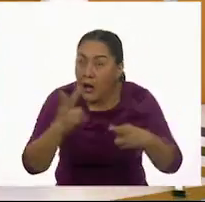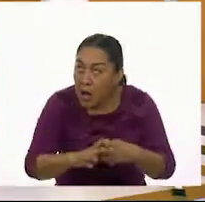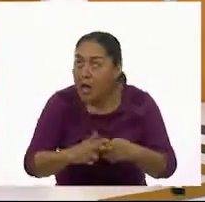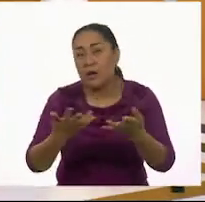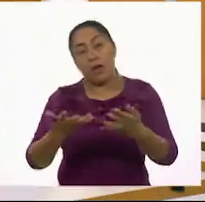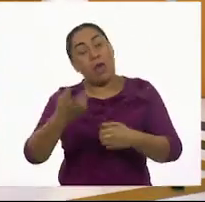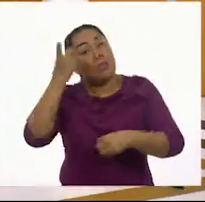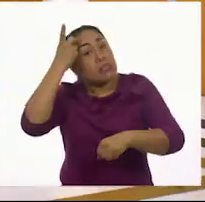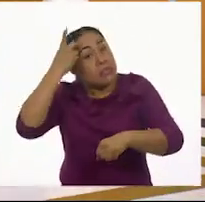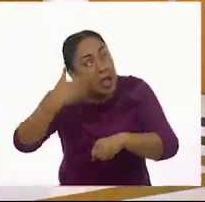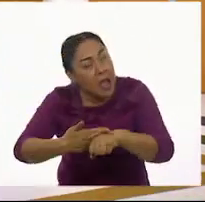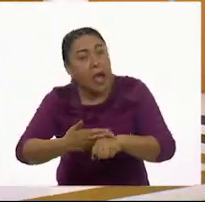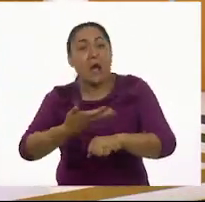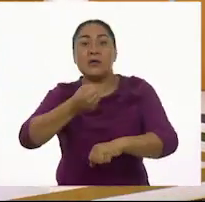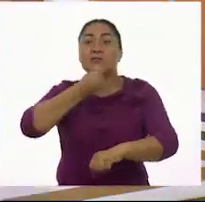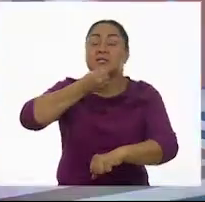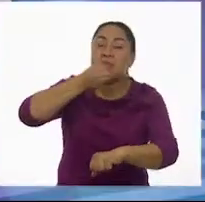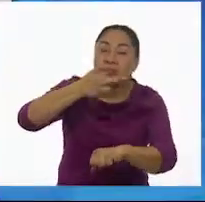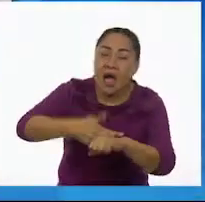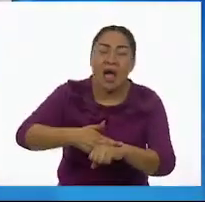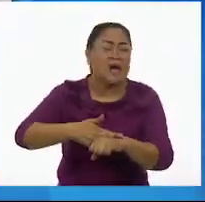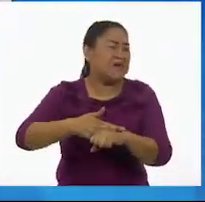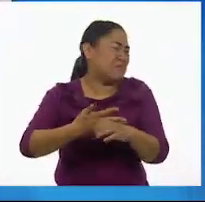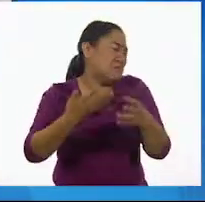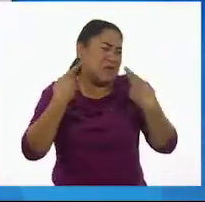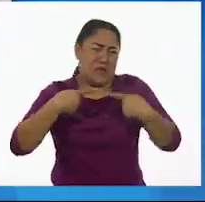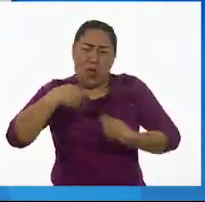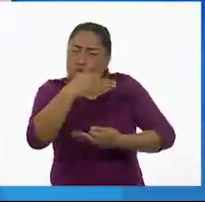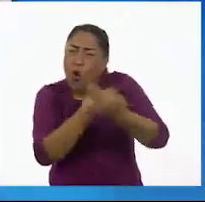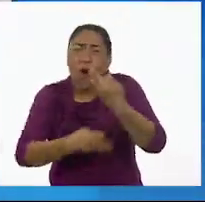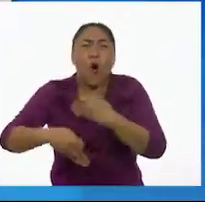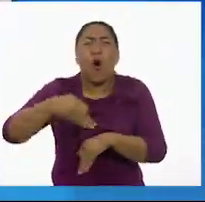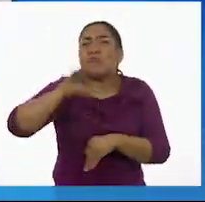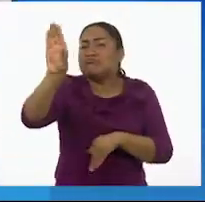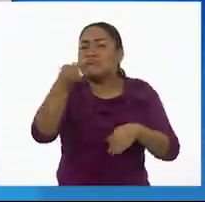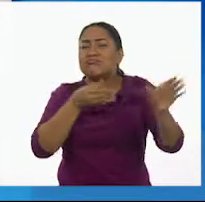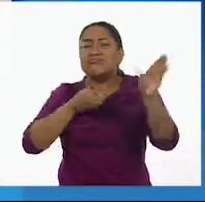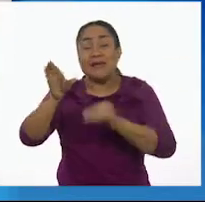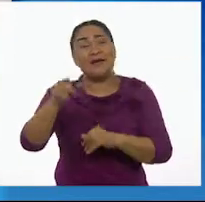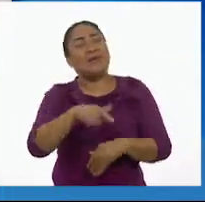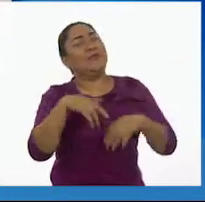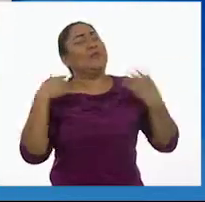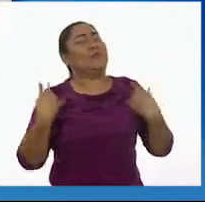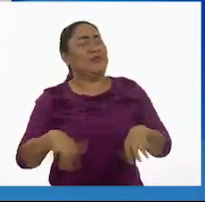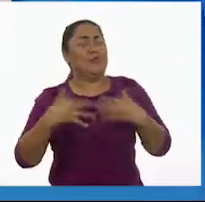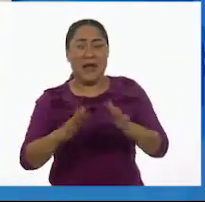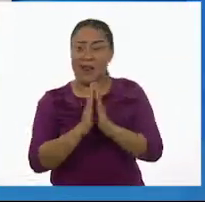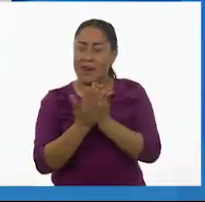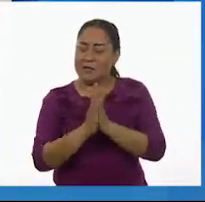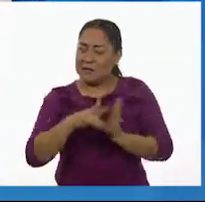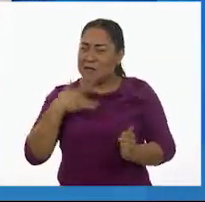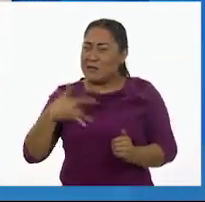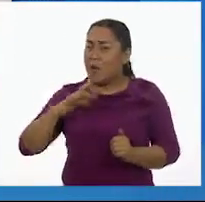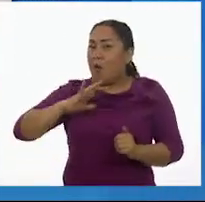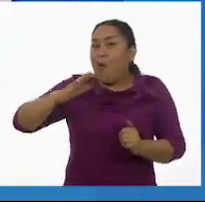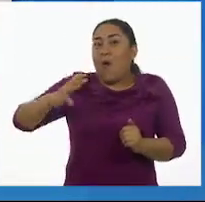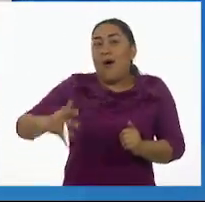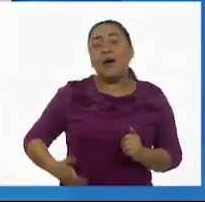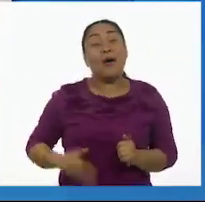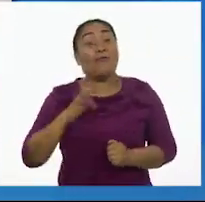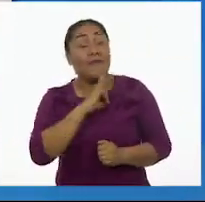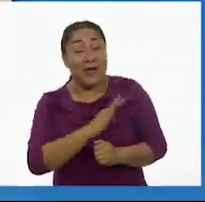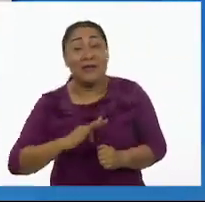director, los secretarios, todo mundo. El libro estaba orgulloso y feliz